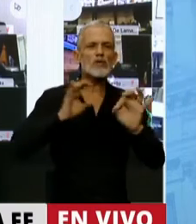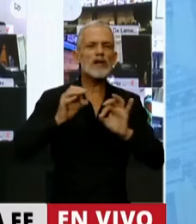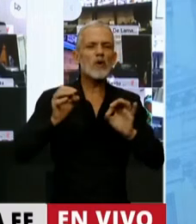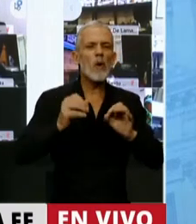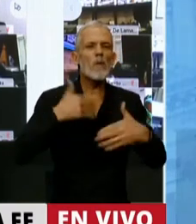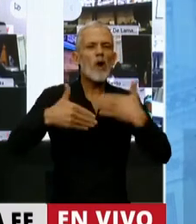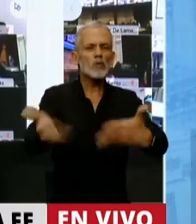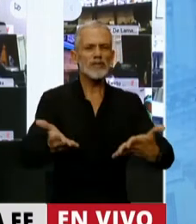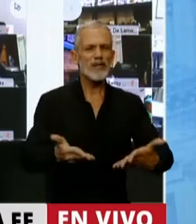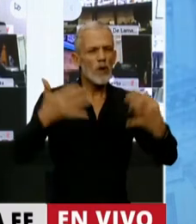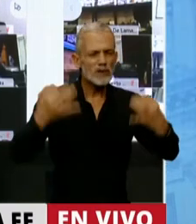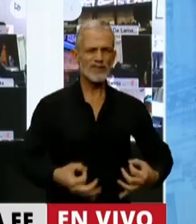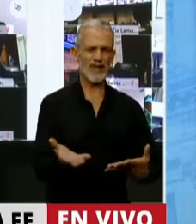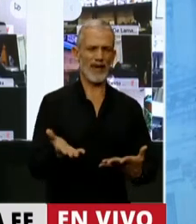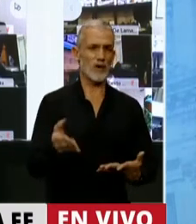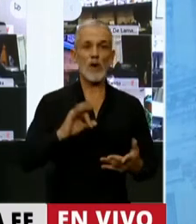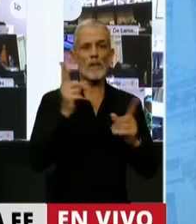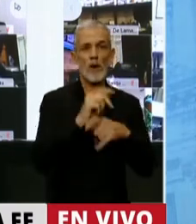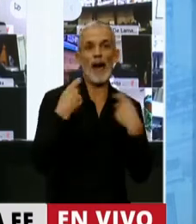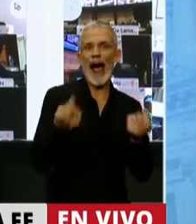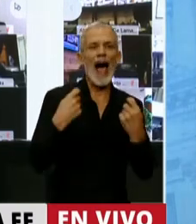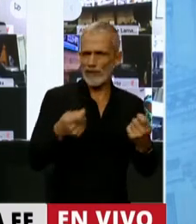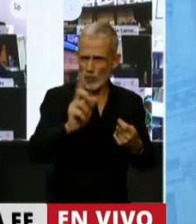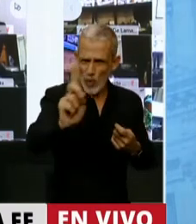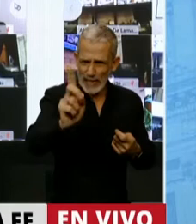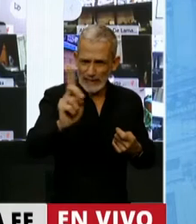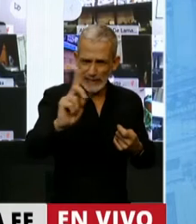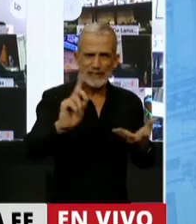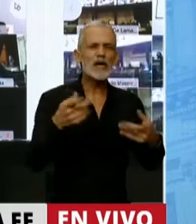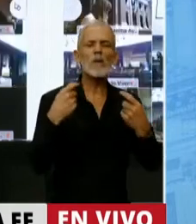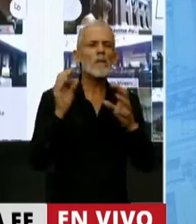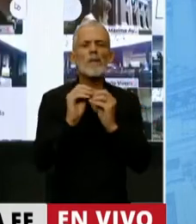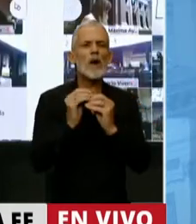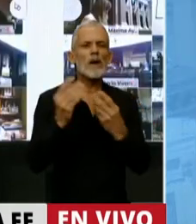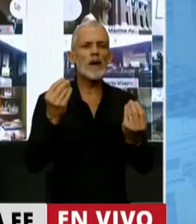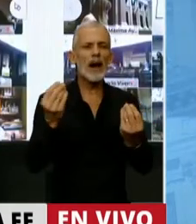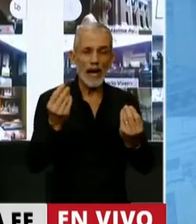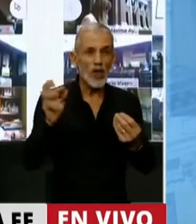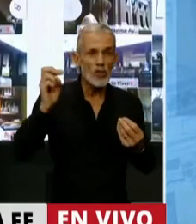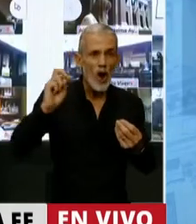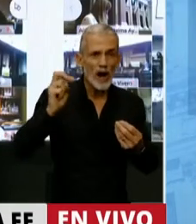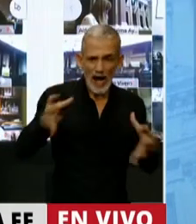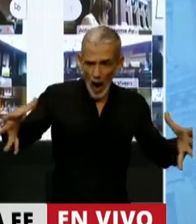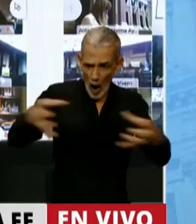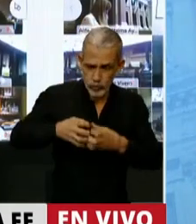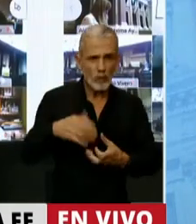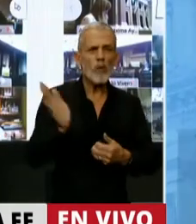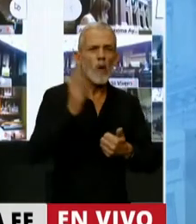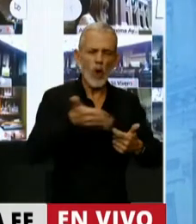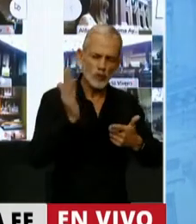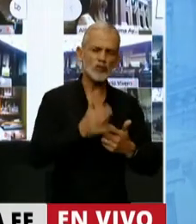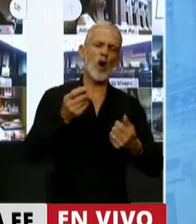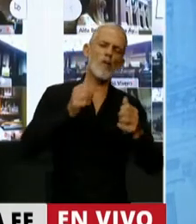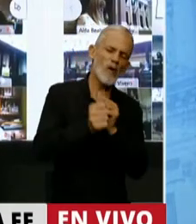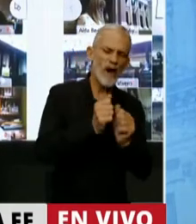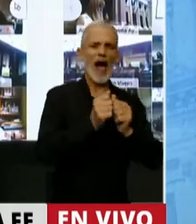desarrollo en serio, porque el problema no es el gasto público como muchos creen. El problema es que no generamos los dólares genuinos por producción, por